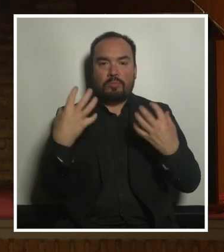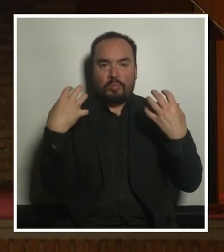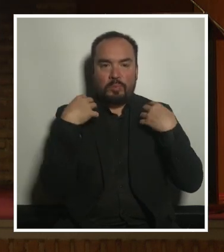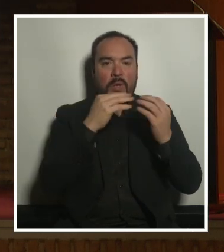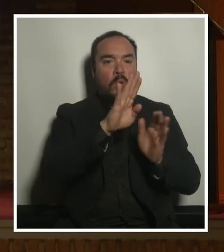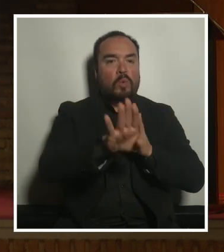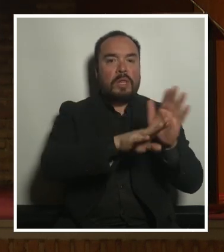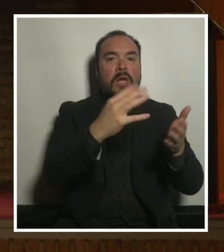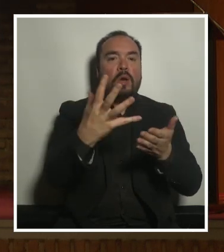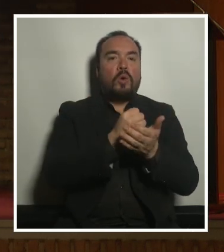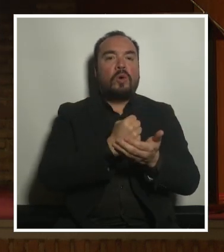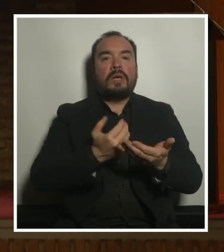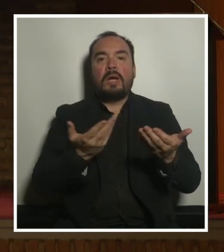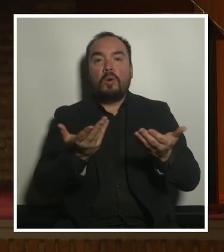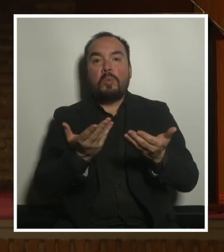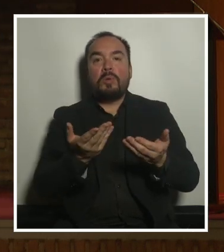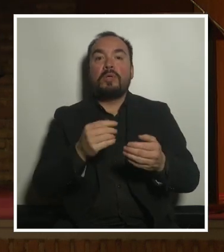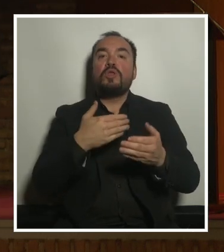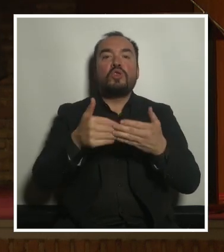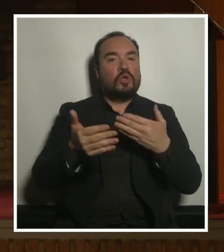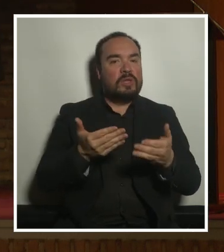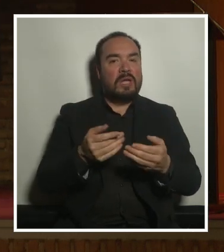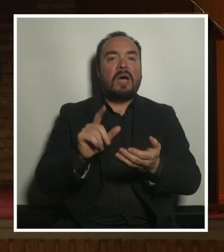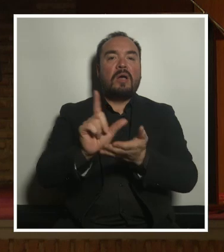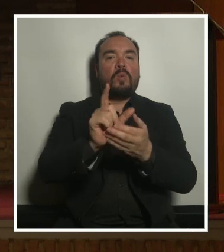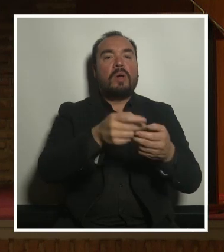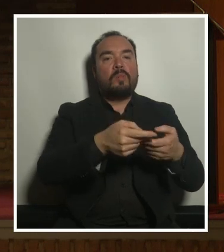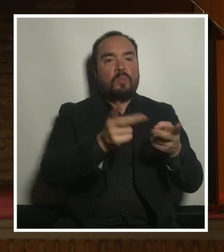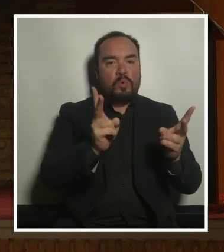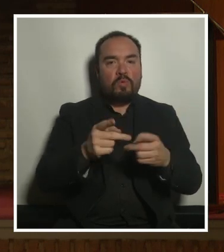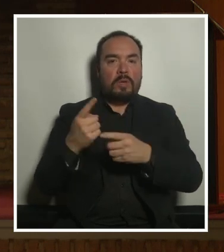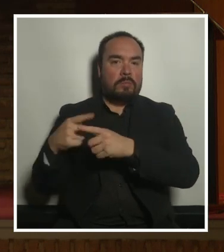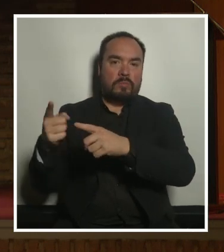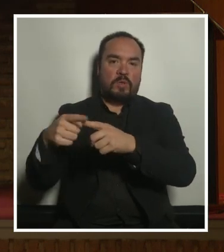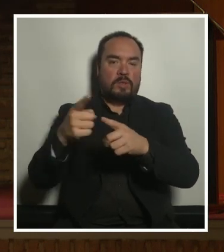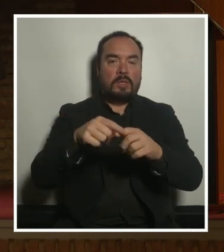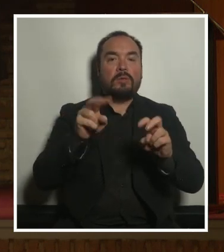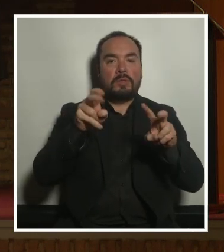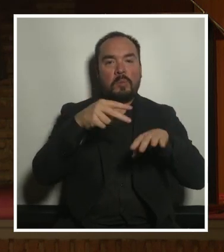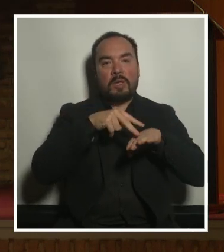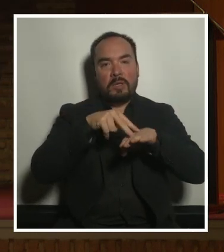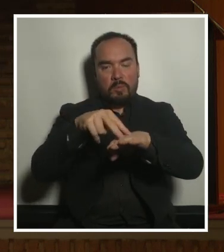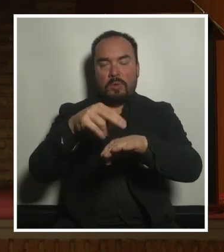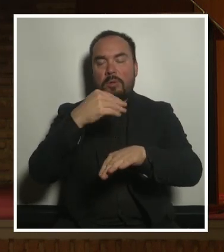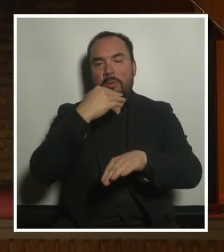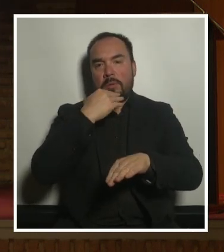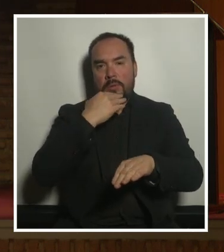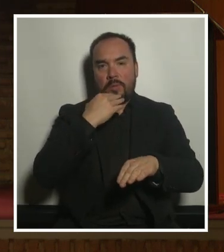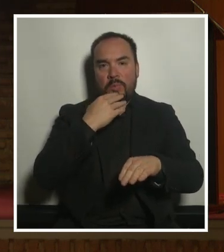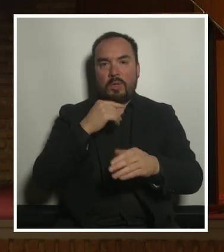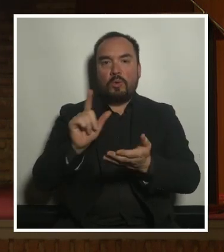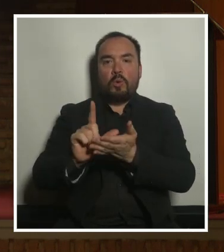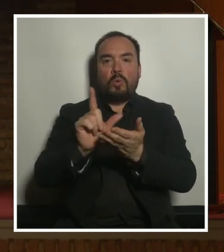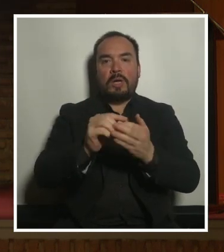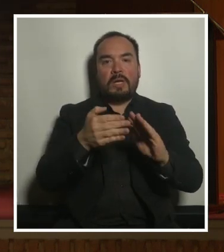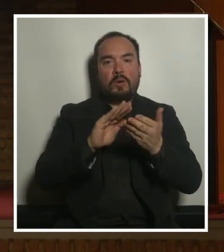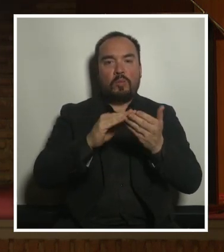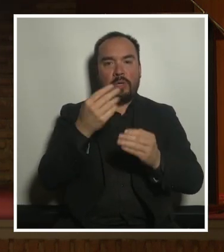en los espacios públicos, en las infraestructuras de cuidados, en la movilidad y en los espacios comunitarios.